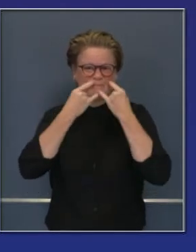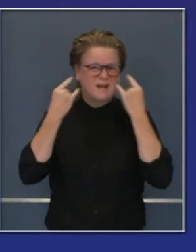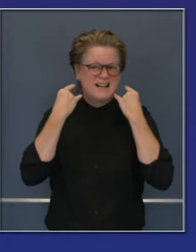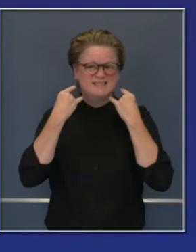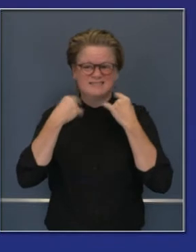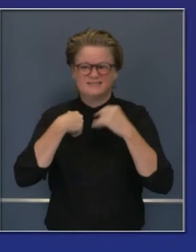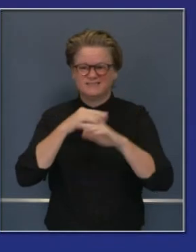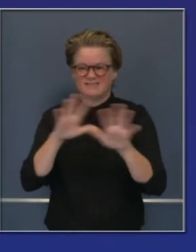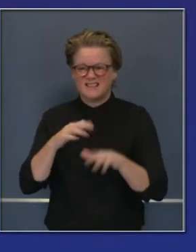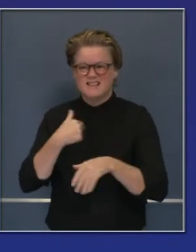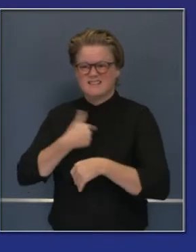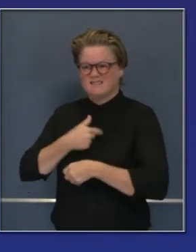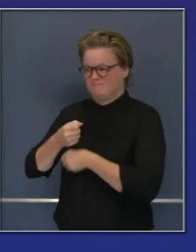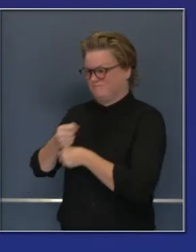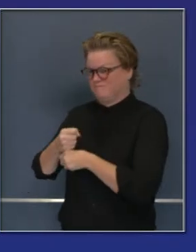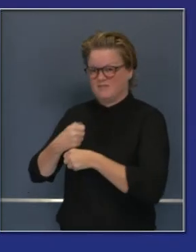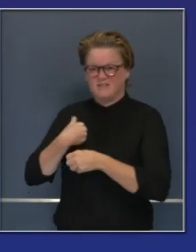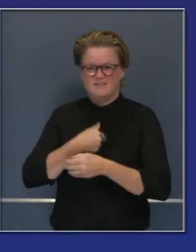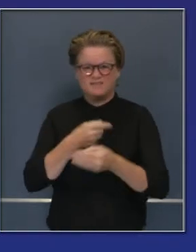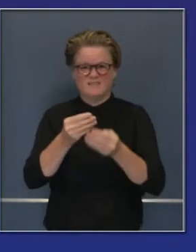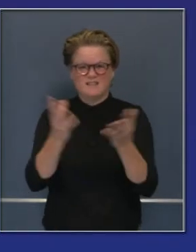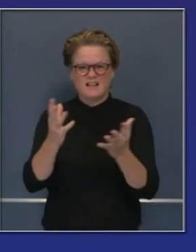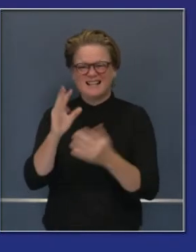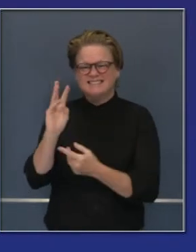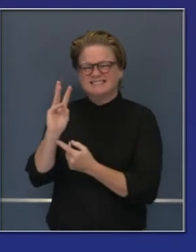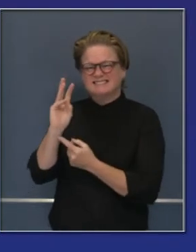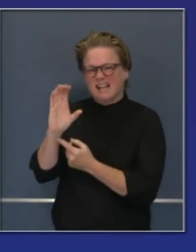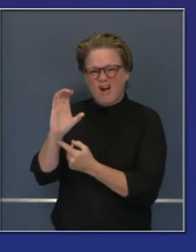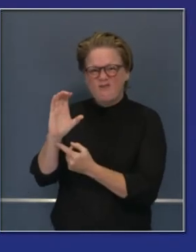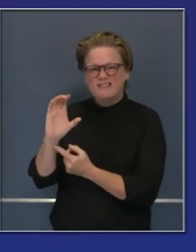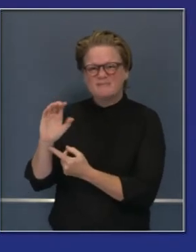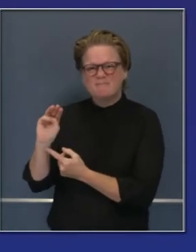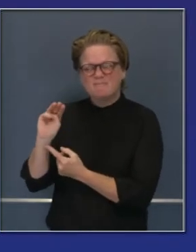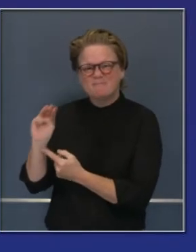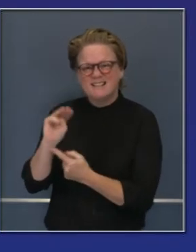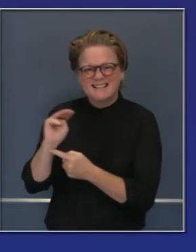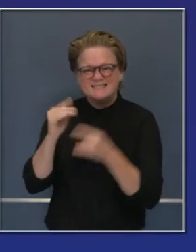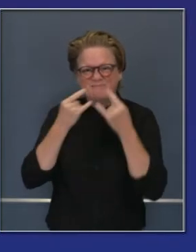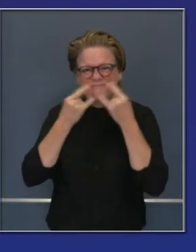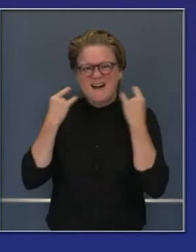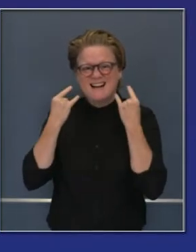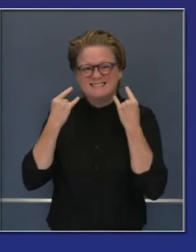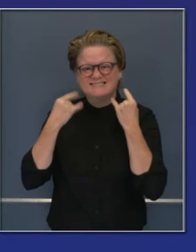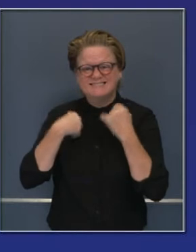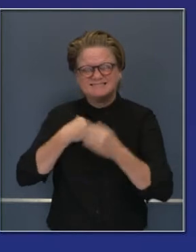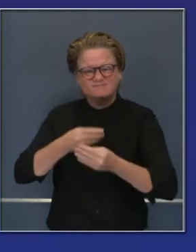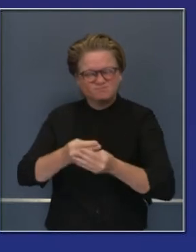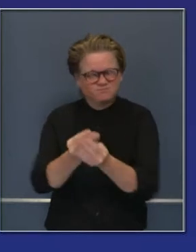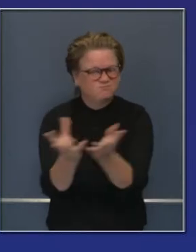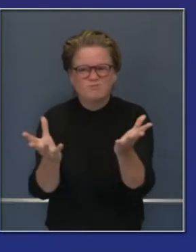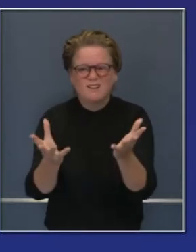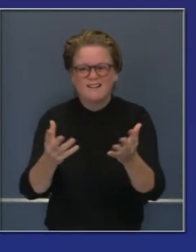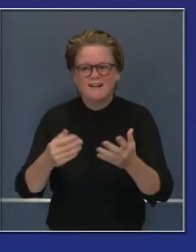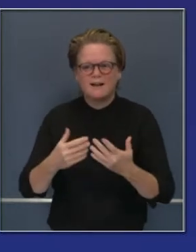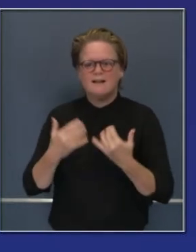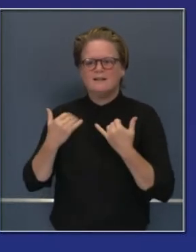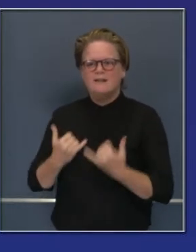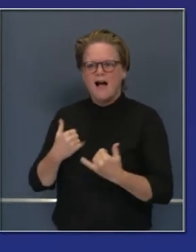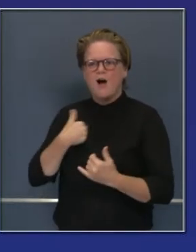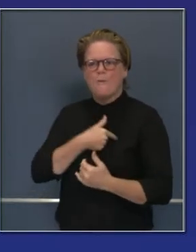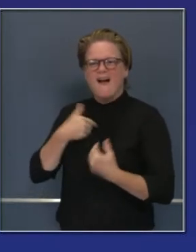distribuimos 600 millones de mascarillas. No estoy contando las